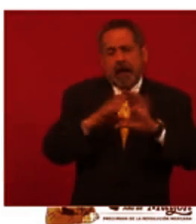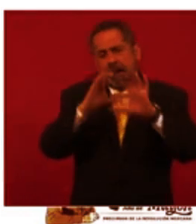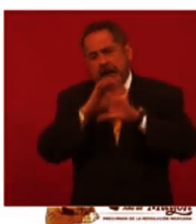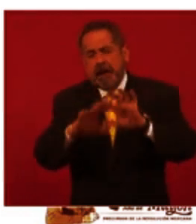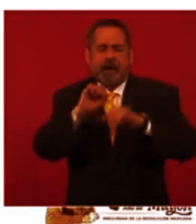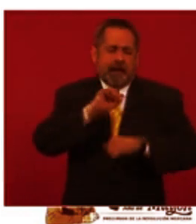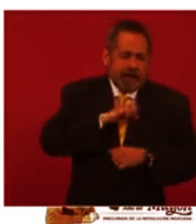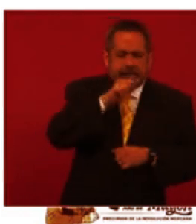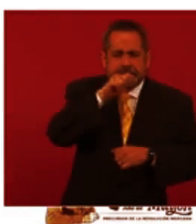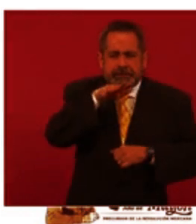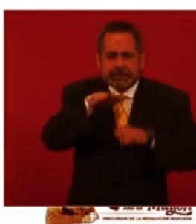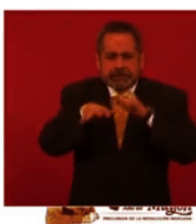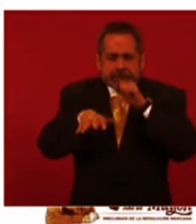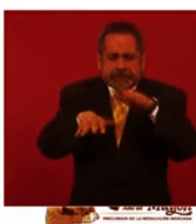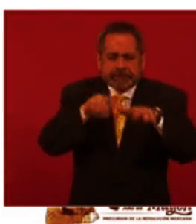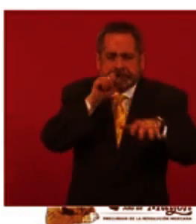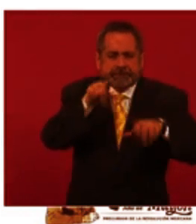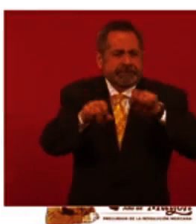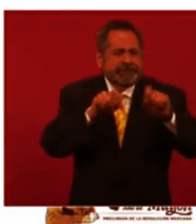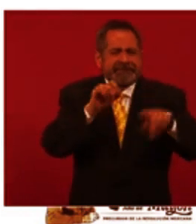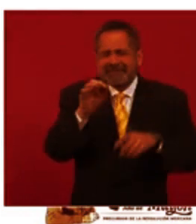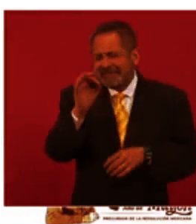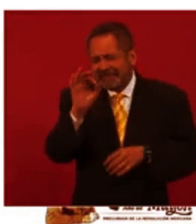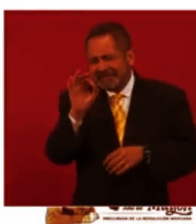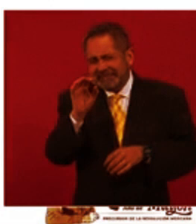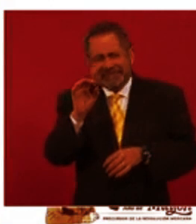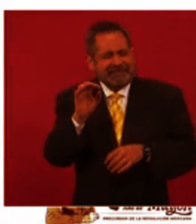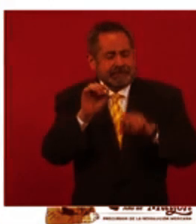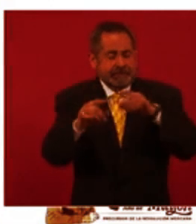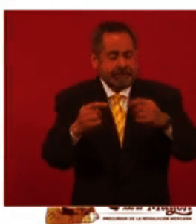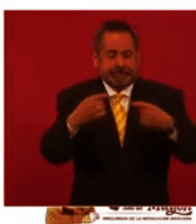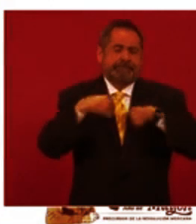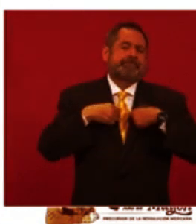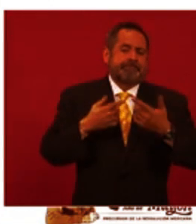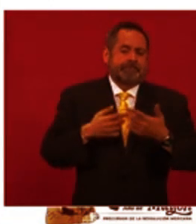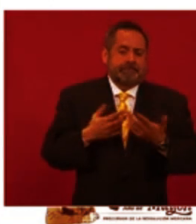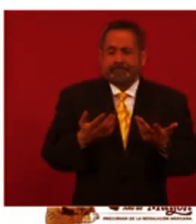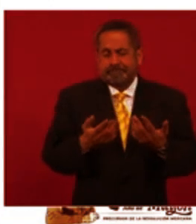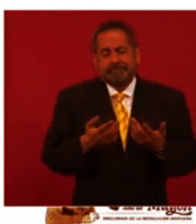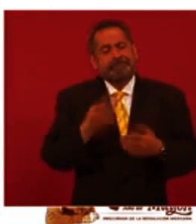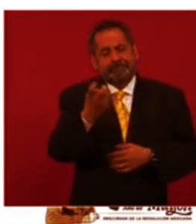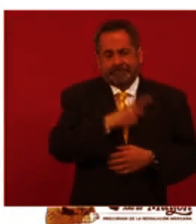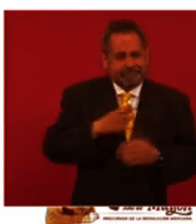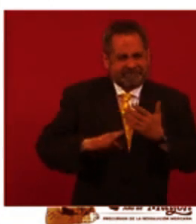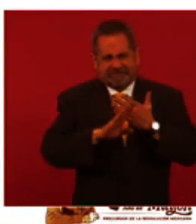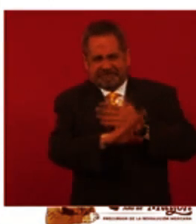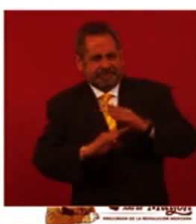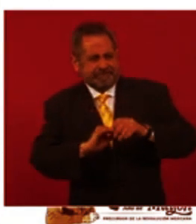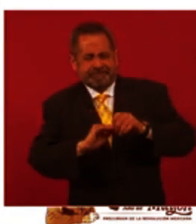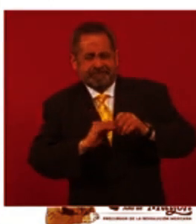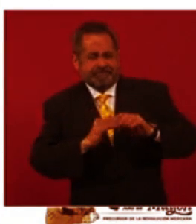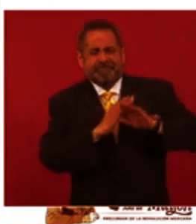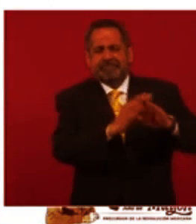gritan, etcétera. La precaución, las prevenciones, las medidas de prevención son las mismas desde el inicio de la epidemia. De hecho, son